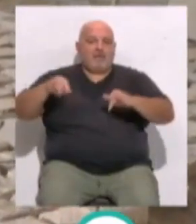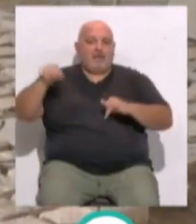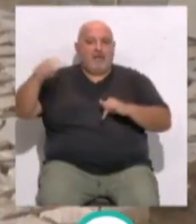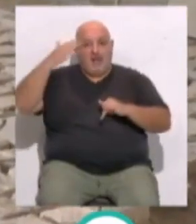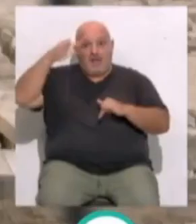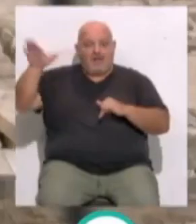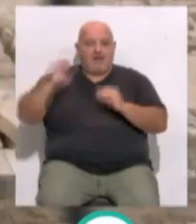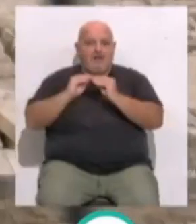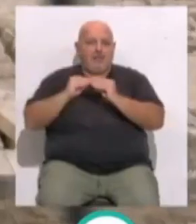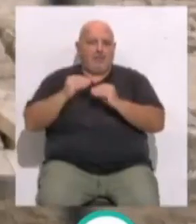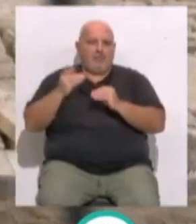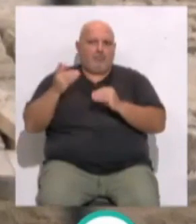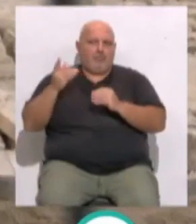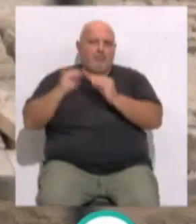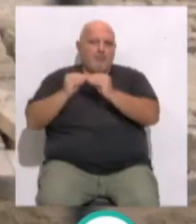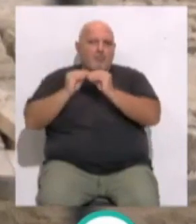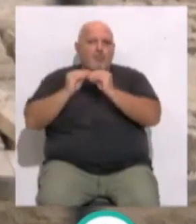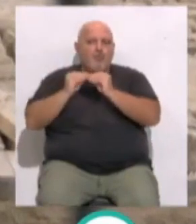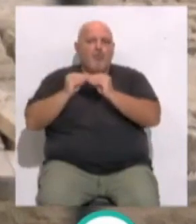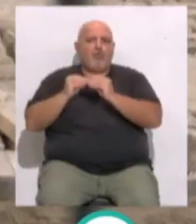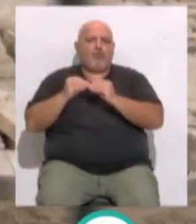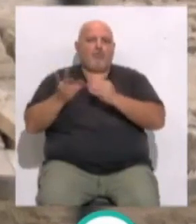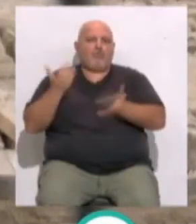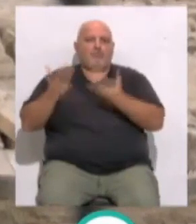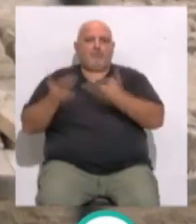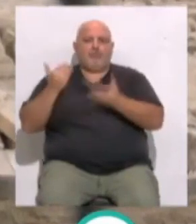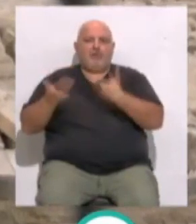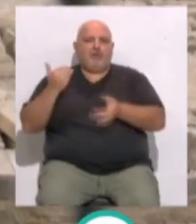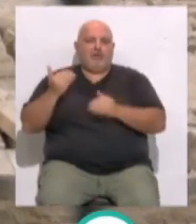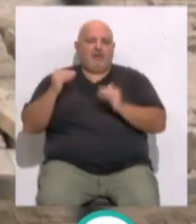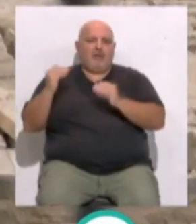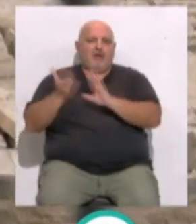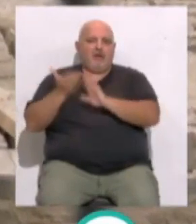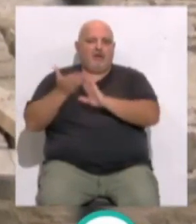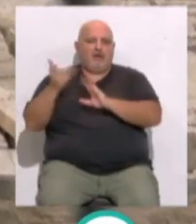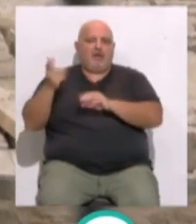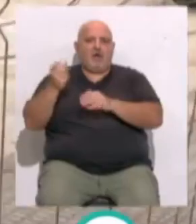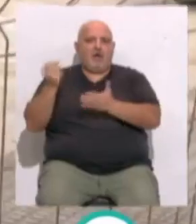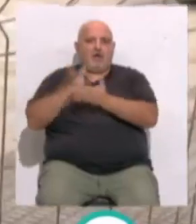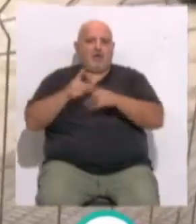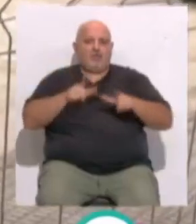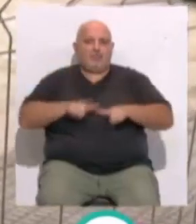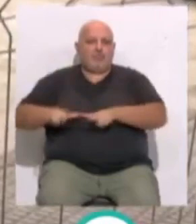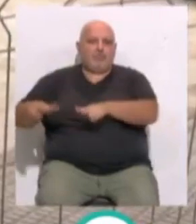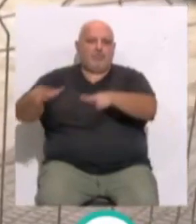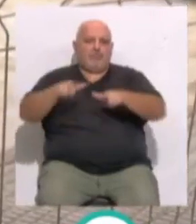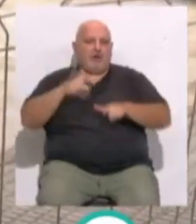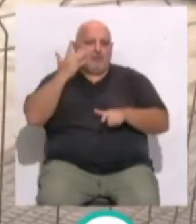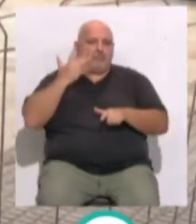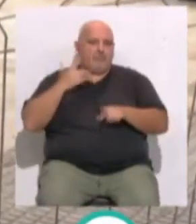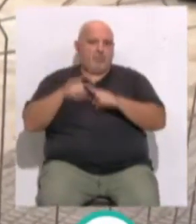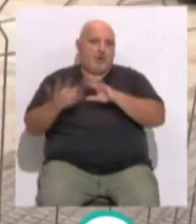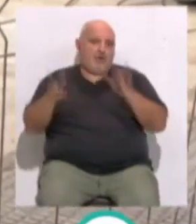que se está llevando a cabo una importante remodelación, se han retirado los adoquines durante las obras y se están volviendo a poner para mantener la